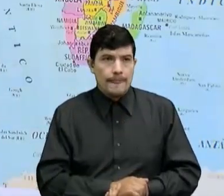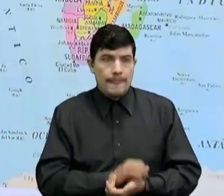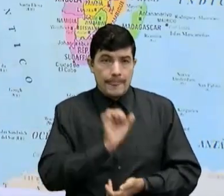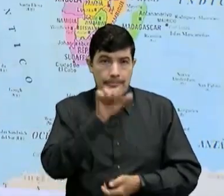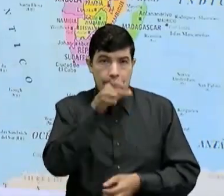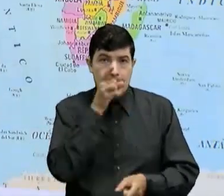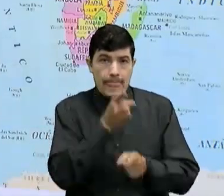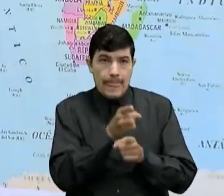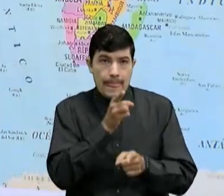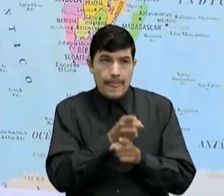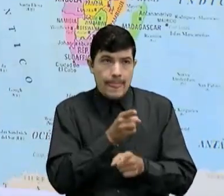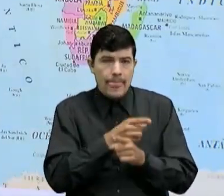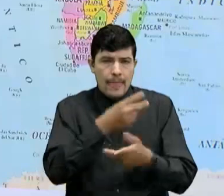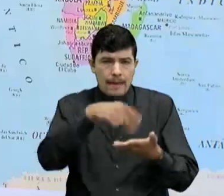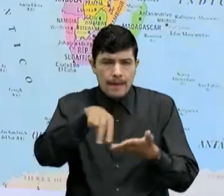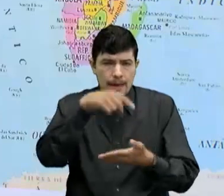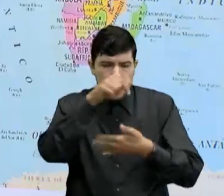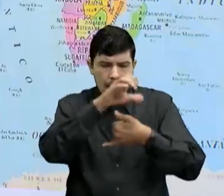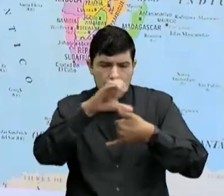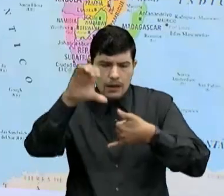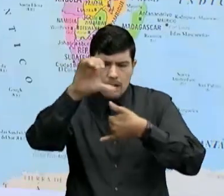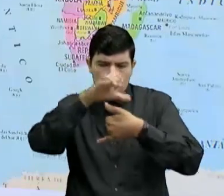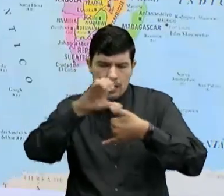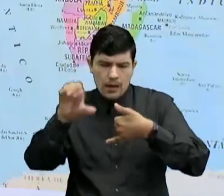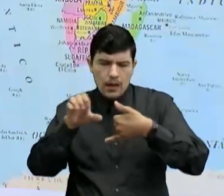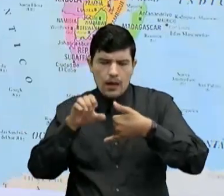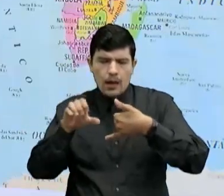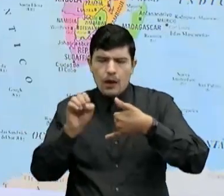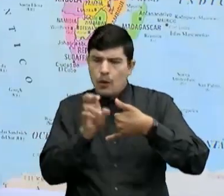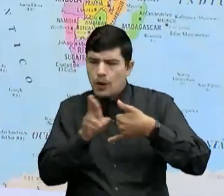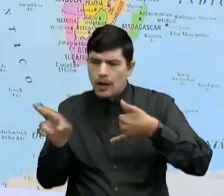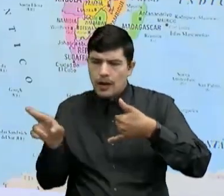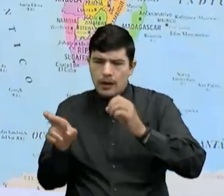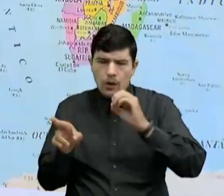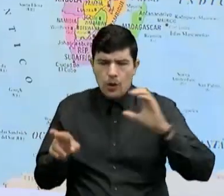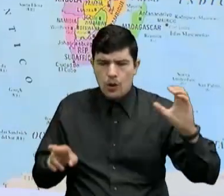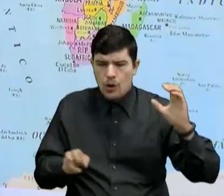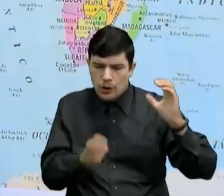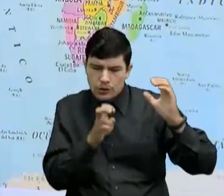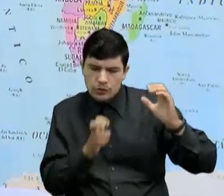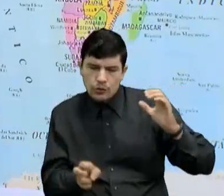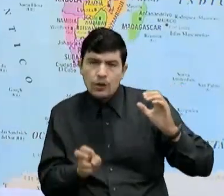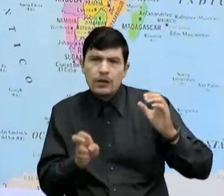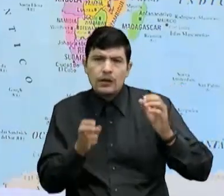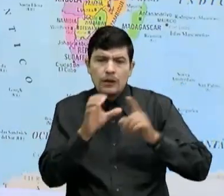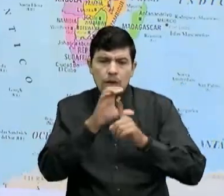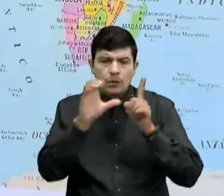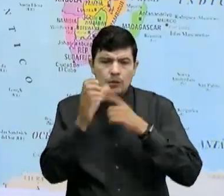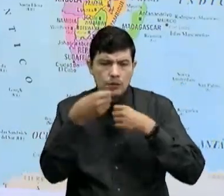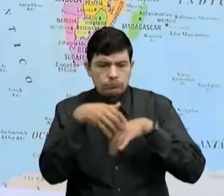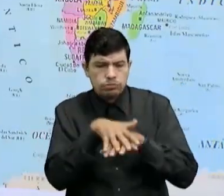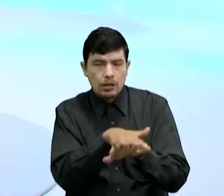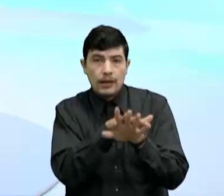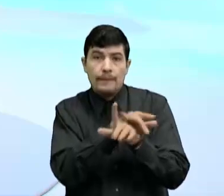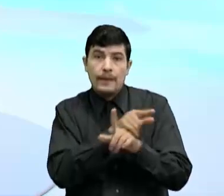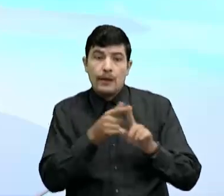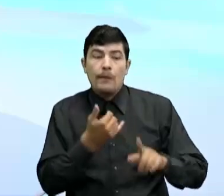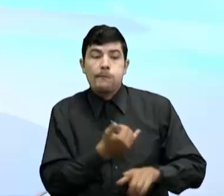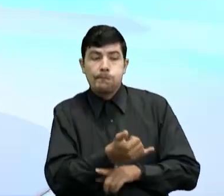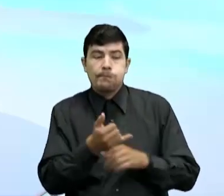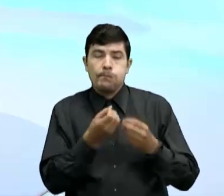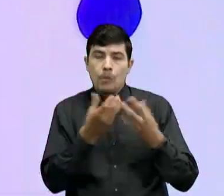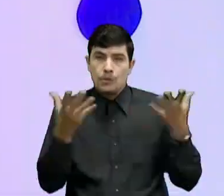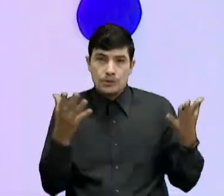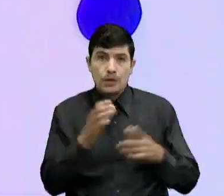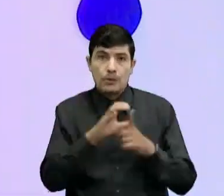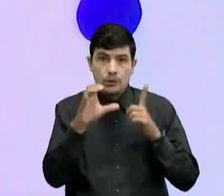Desde los danzas De la costa atlántica Del oriente Del occidente Del sur del país No sé mucho Pero me gusta Bueno